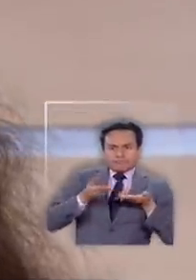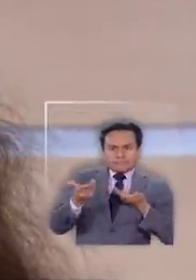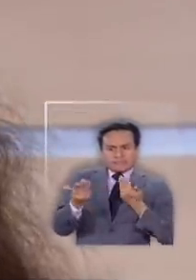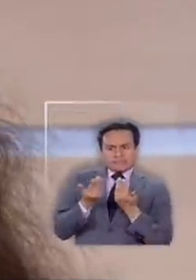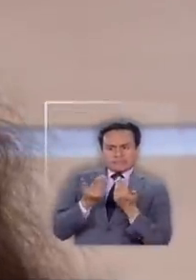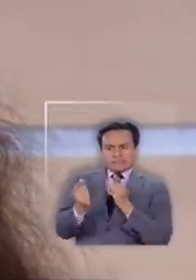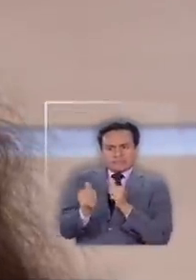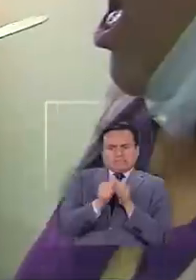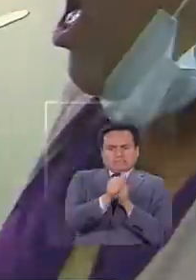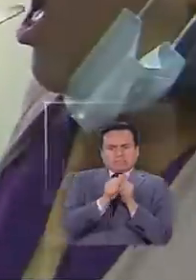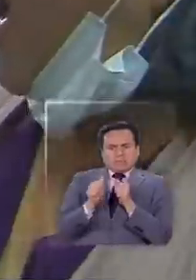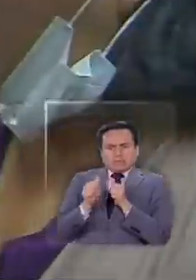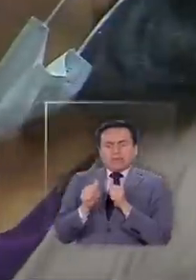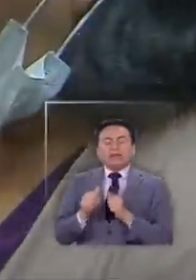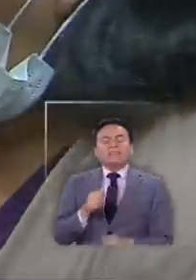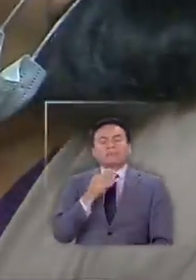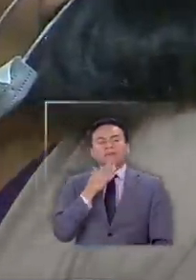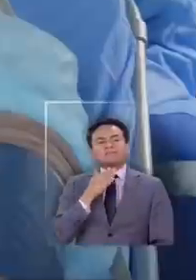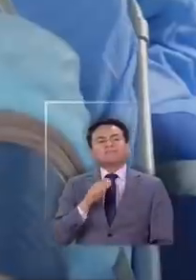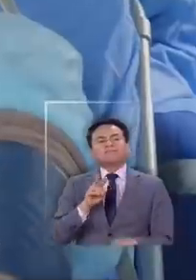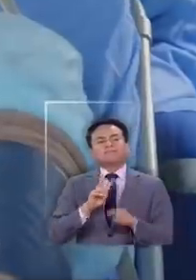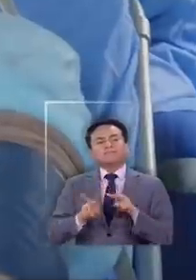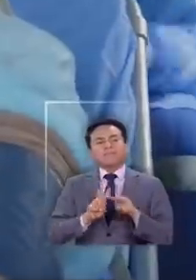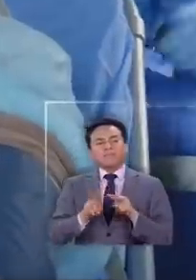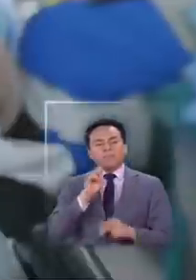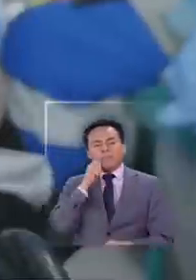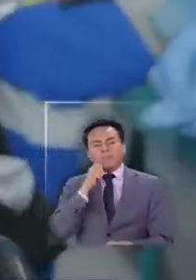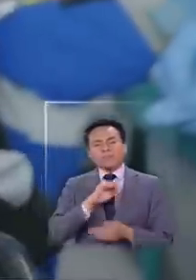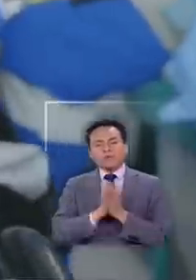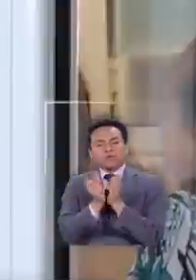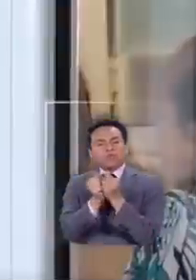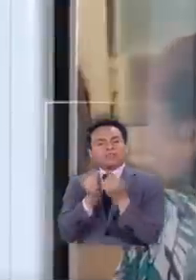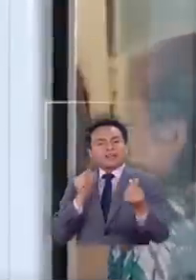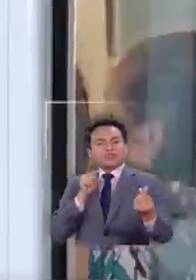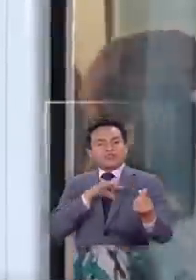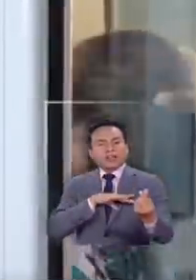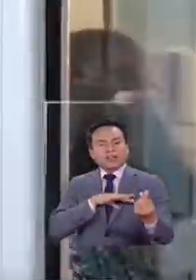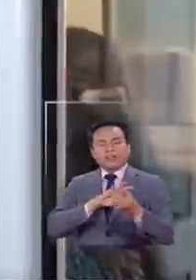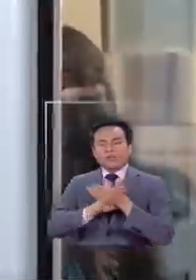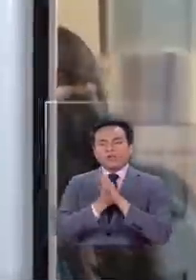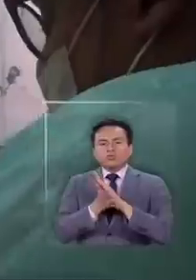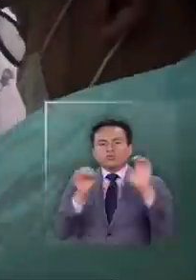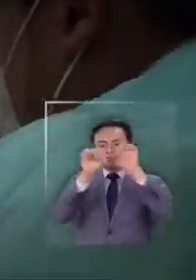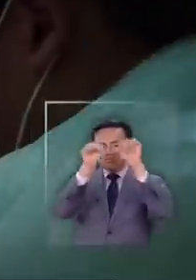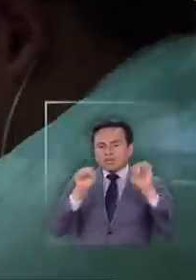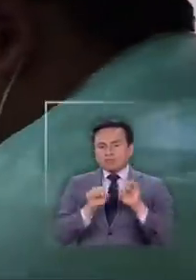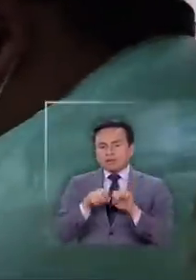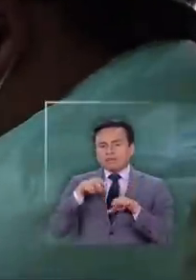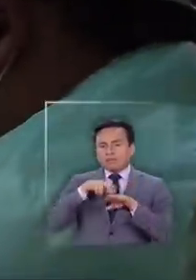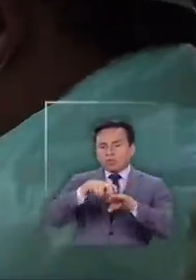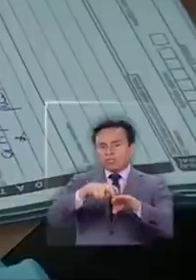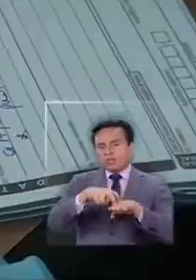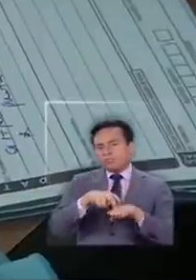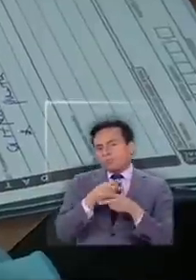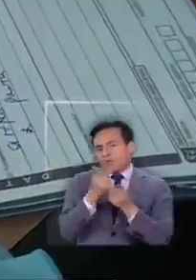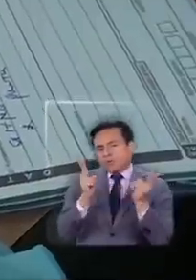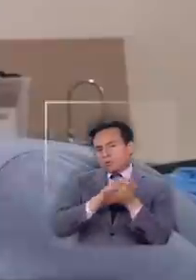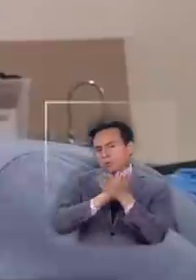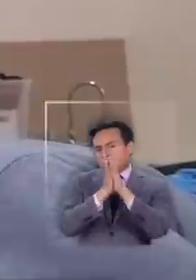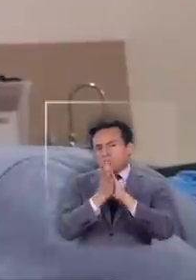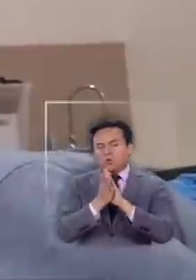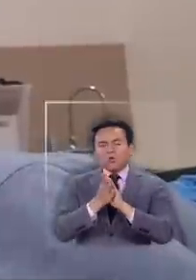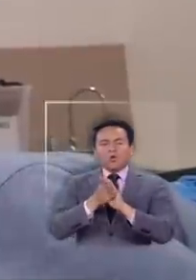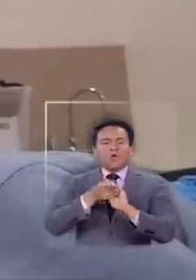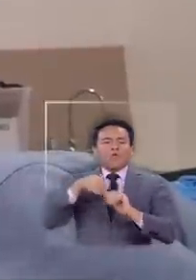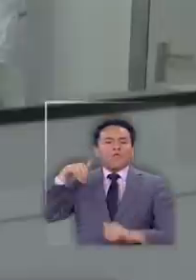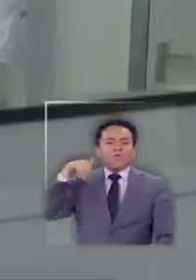interacción. Y cubre, a nivel nacional, todos los sistemas de transporte público, todos los